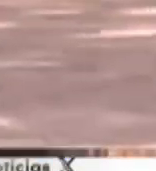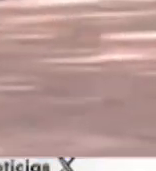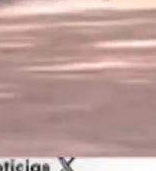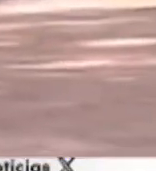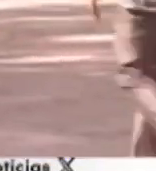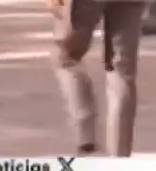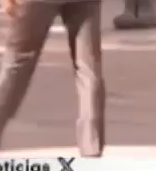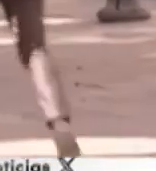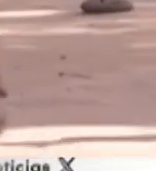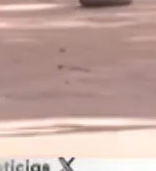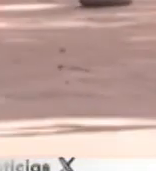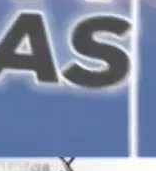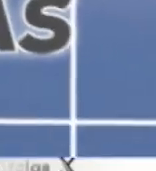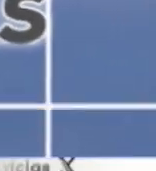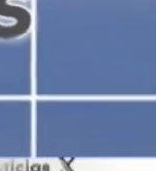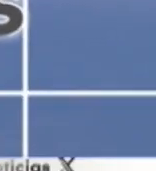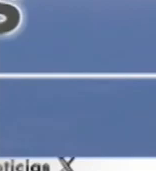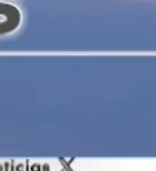Regresamos